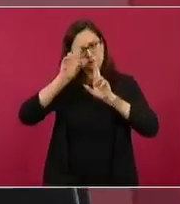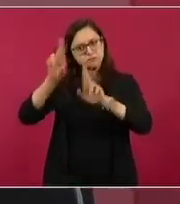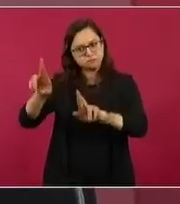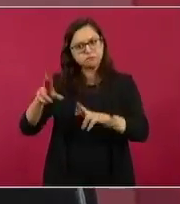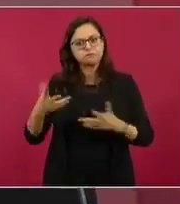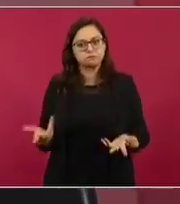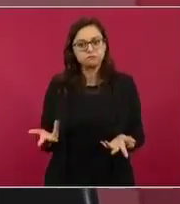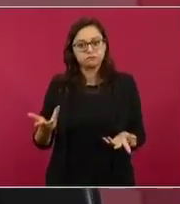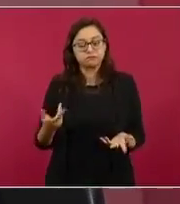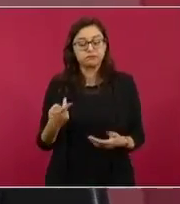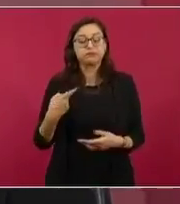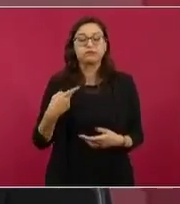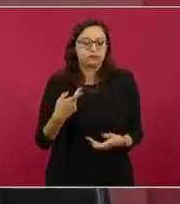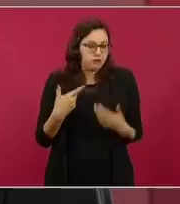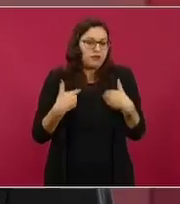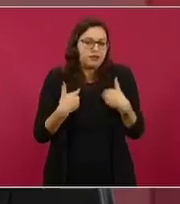embargo,